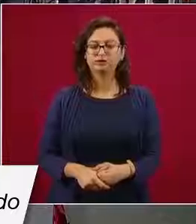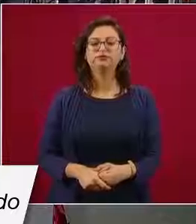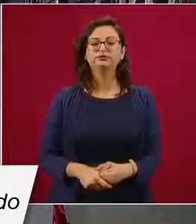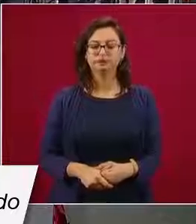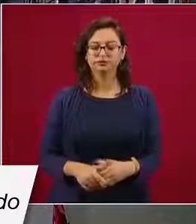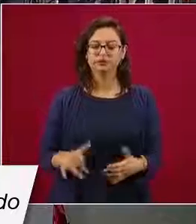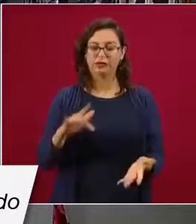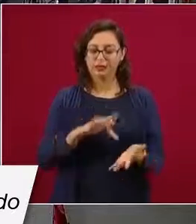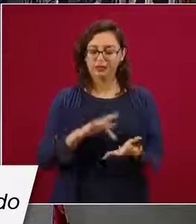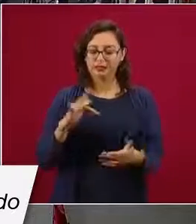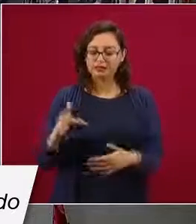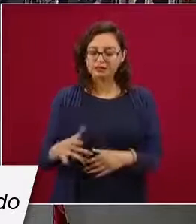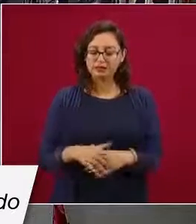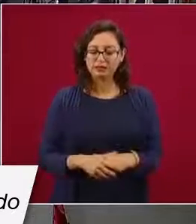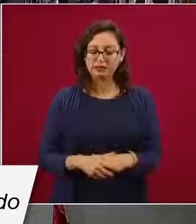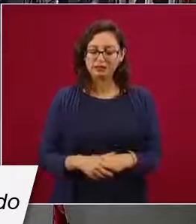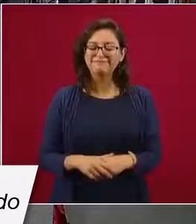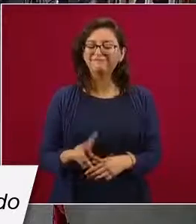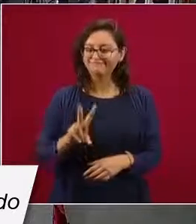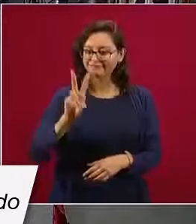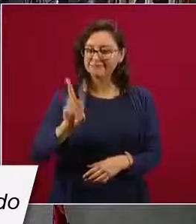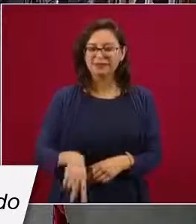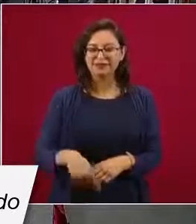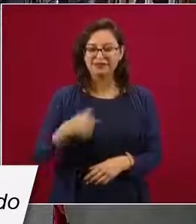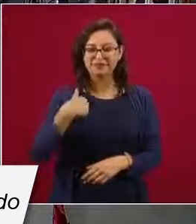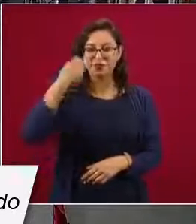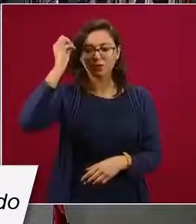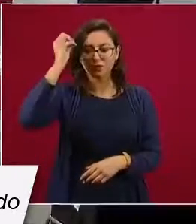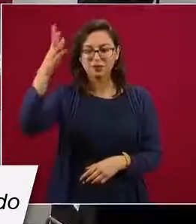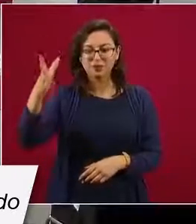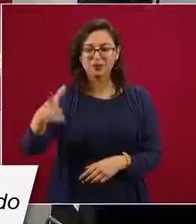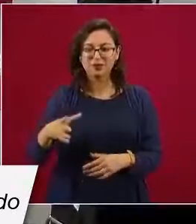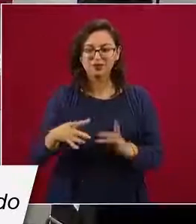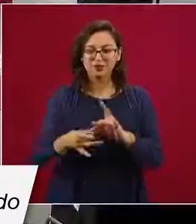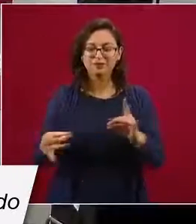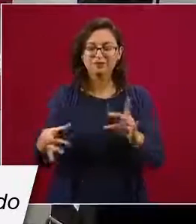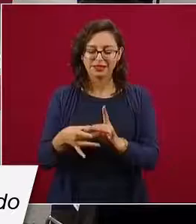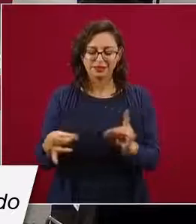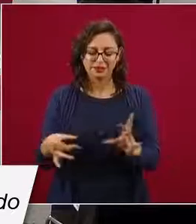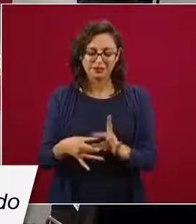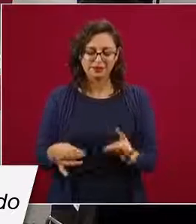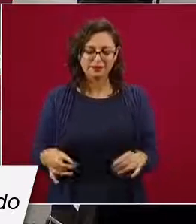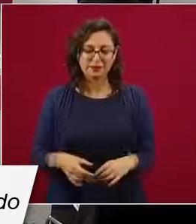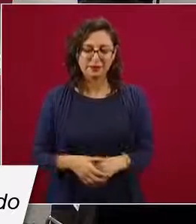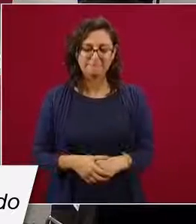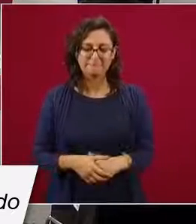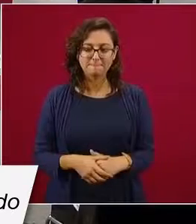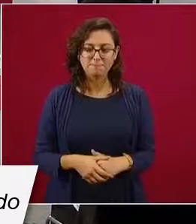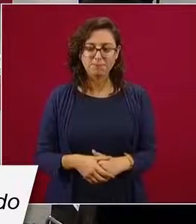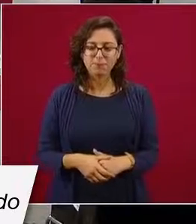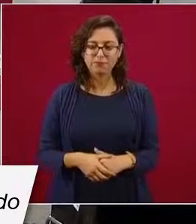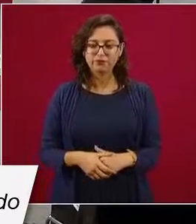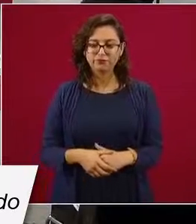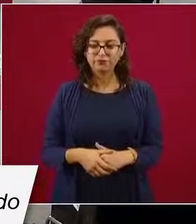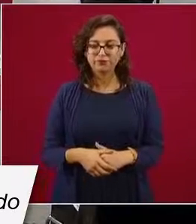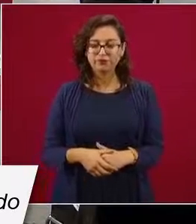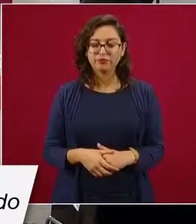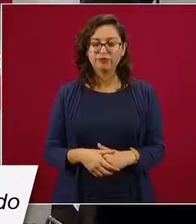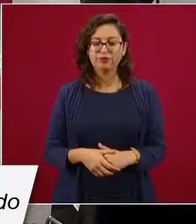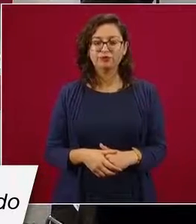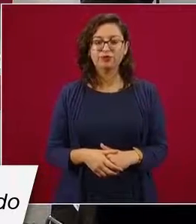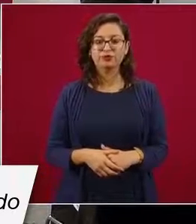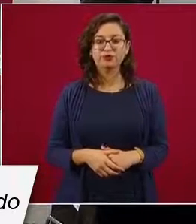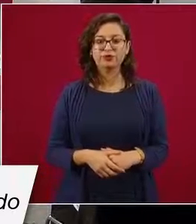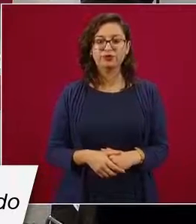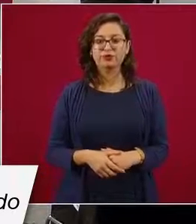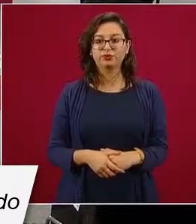Gracias por la pregunta. Creo que se me olvidó mencionar al principio que uno de los lineamientos principales que